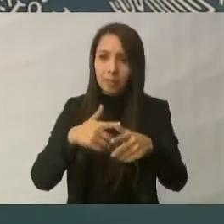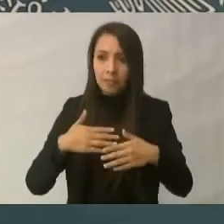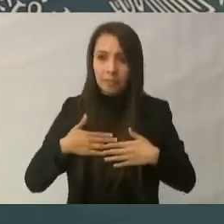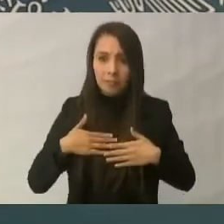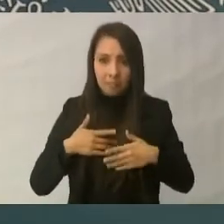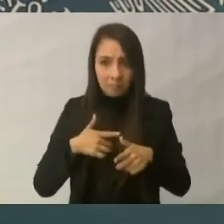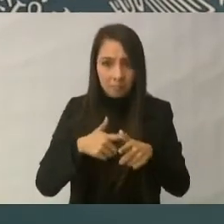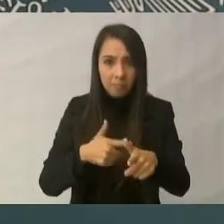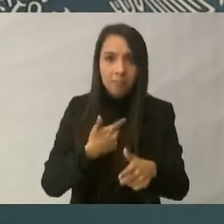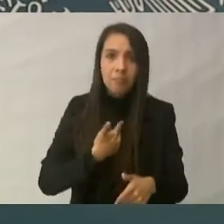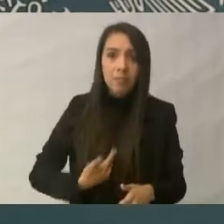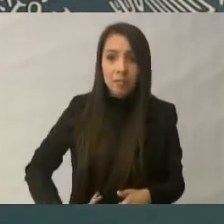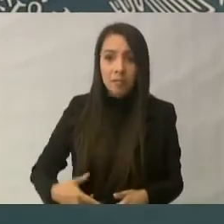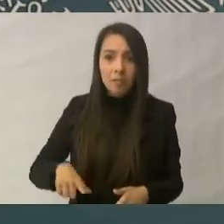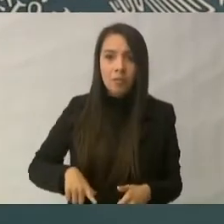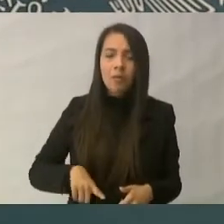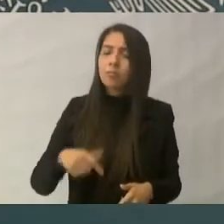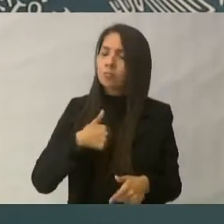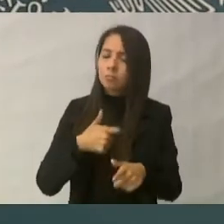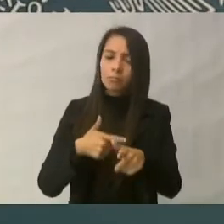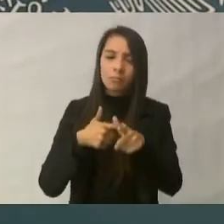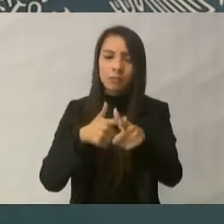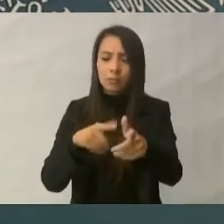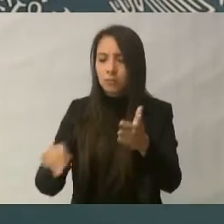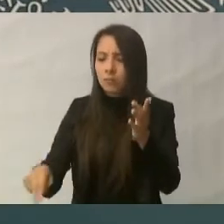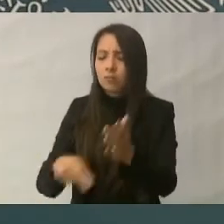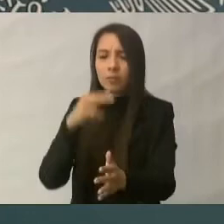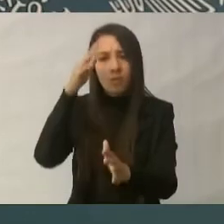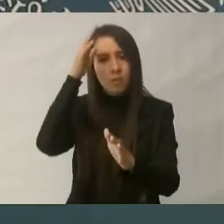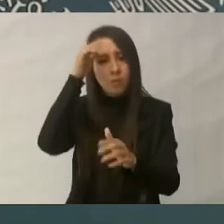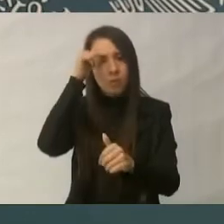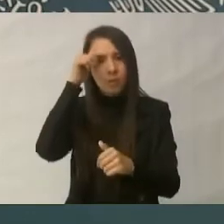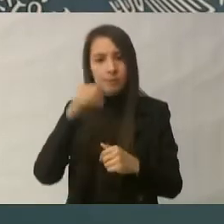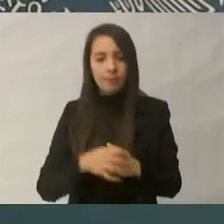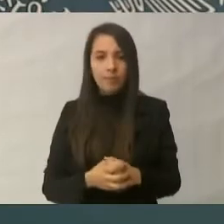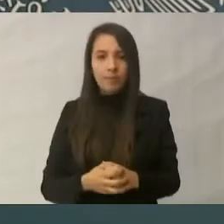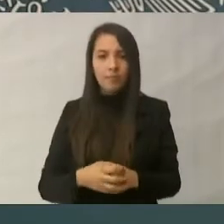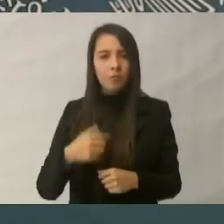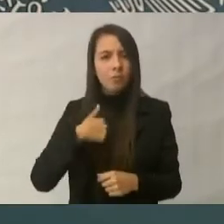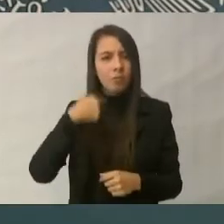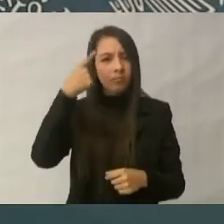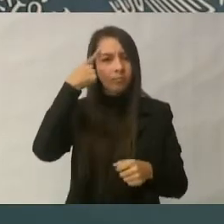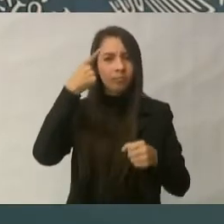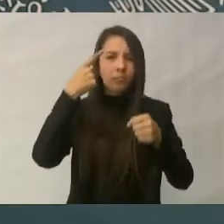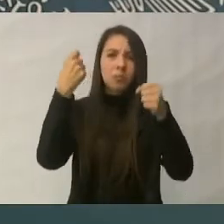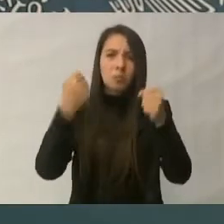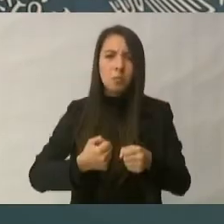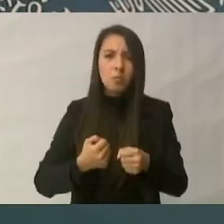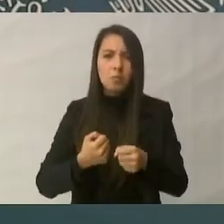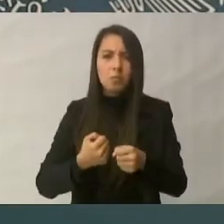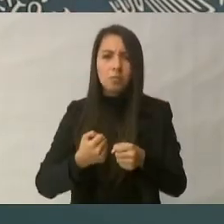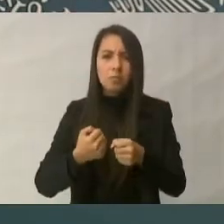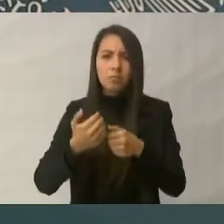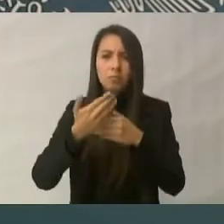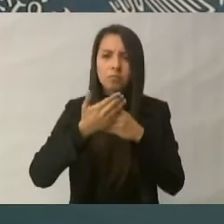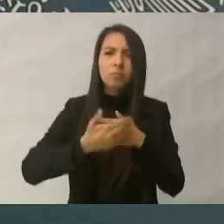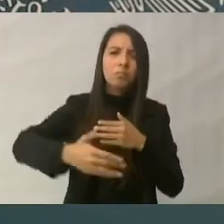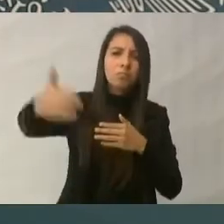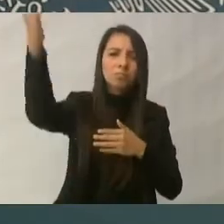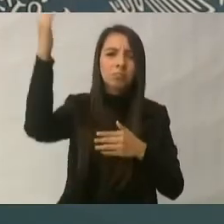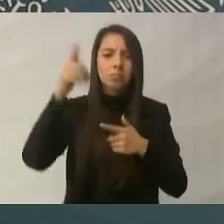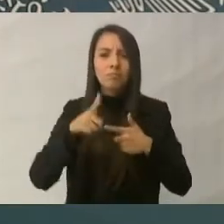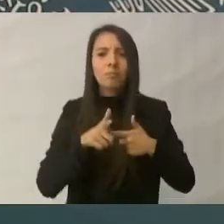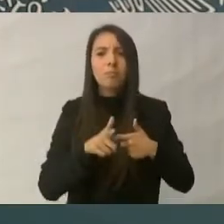y estoy seguro que se va a mantener hacia adelante.